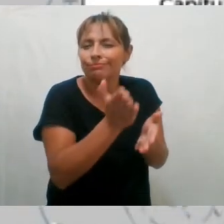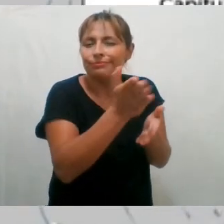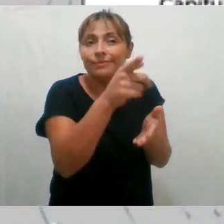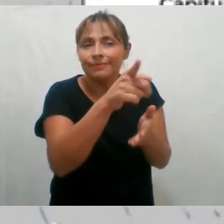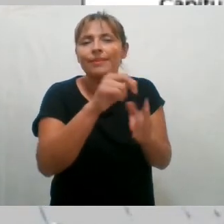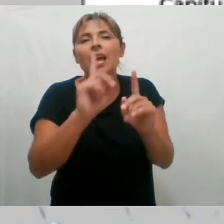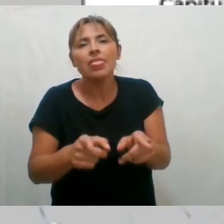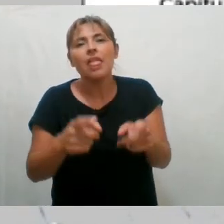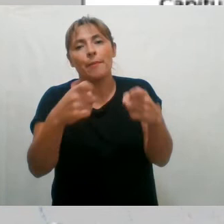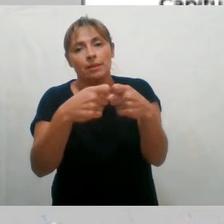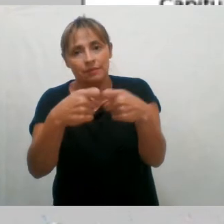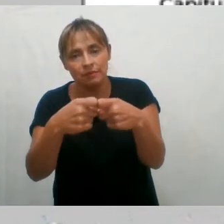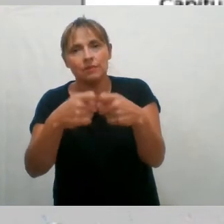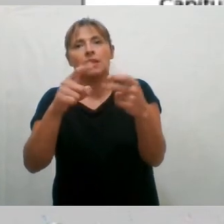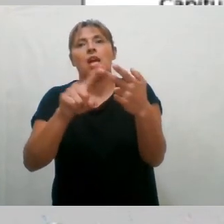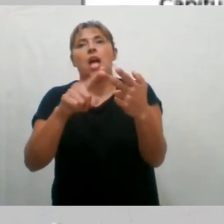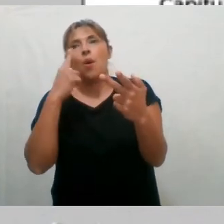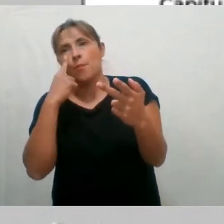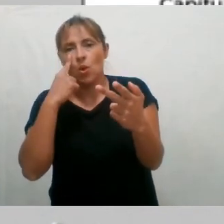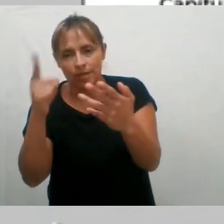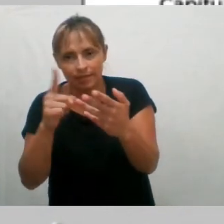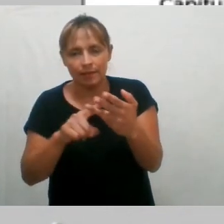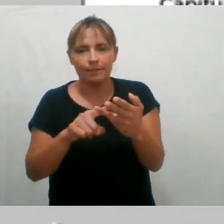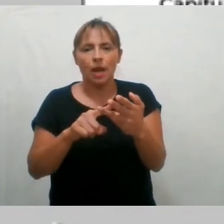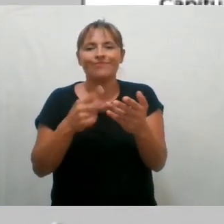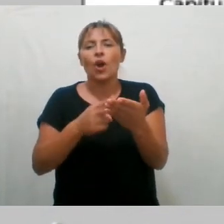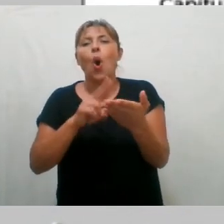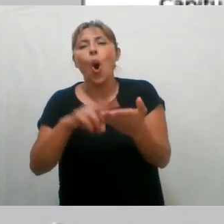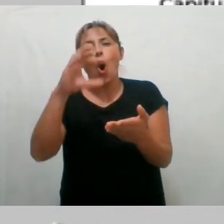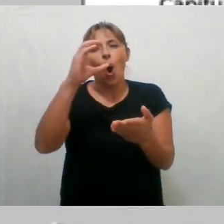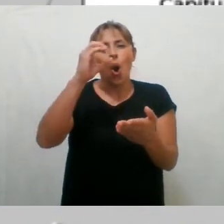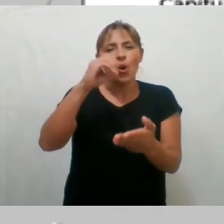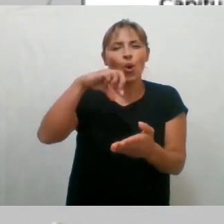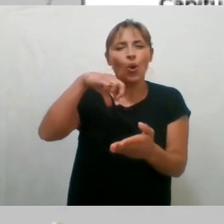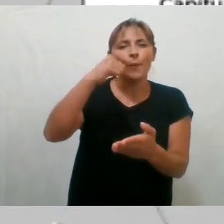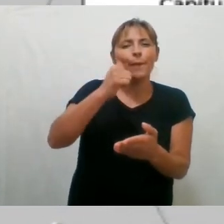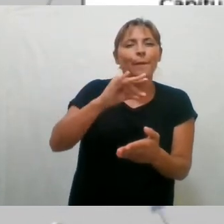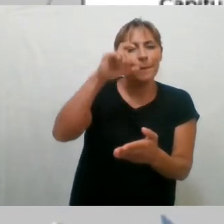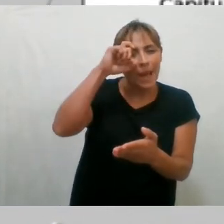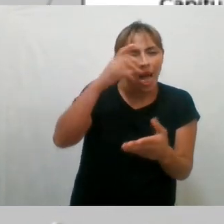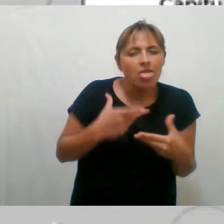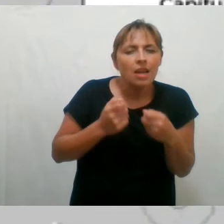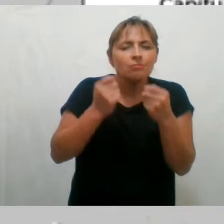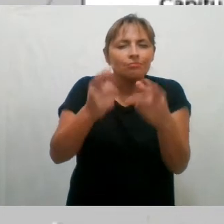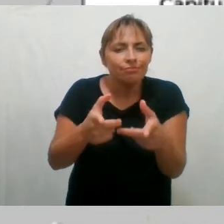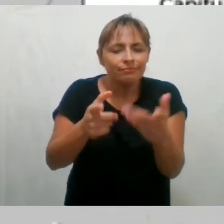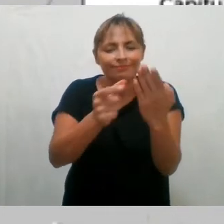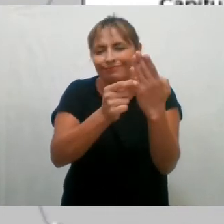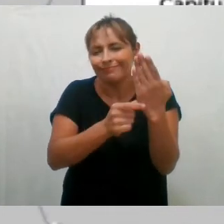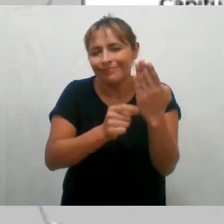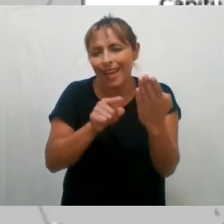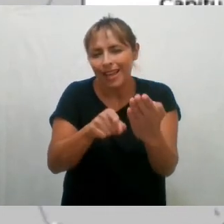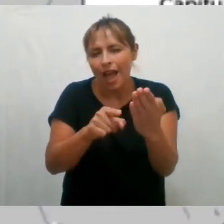Así que una vez más, Copade, acercando herramientas útiles, concretas, prácticas, prácticas, fácilmente